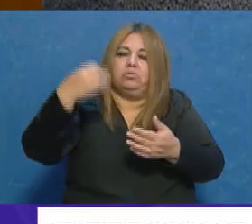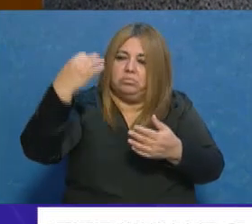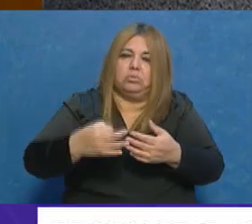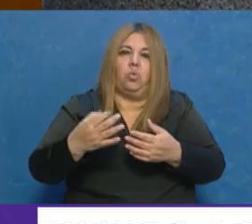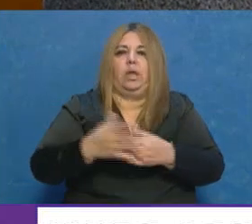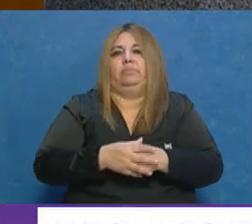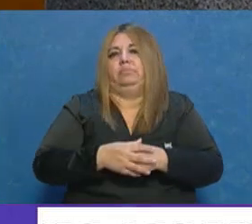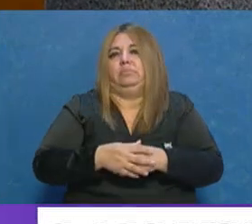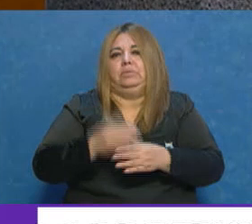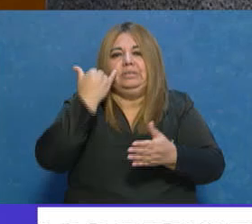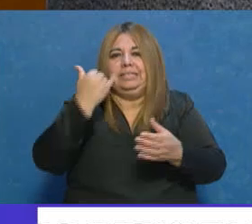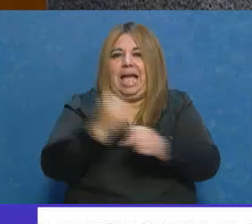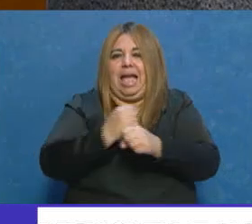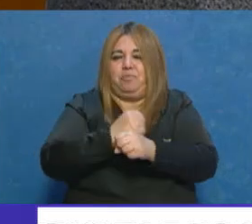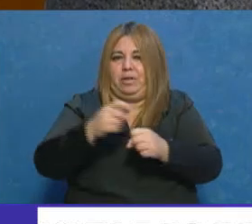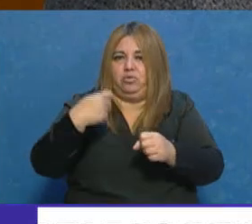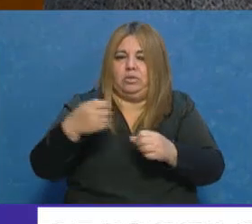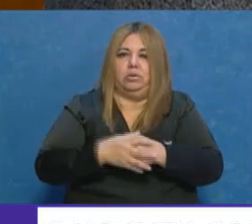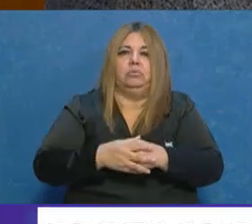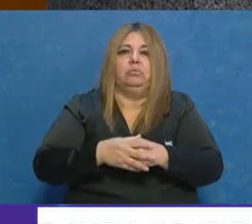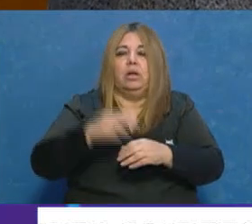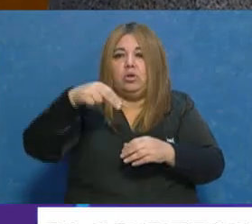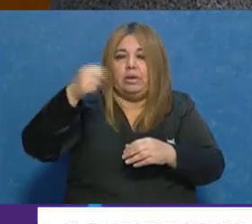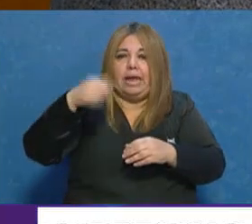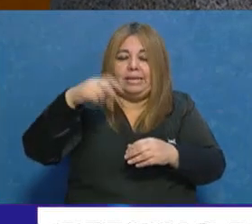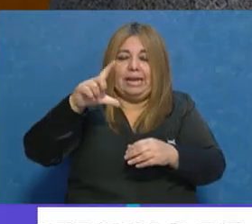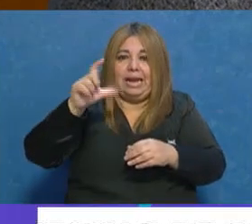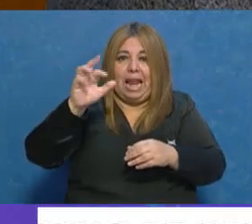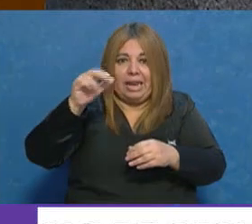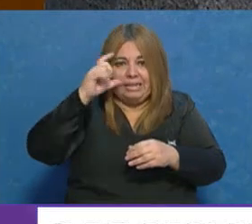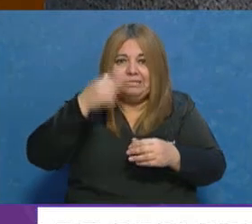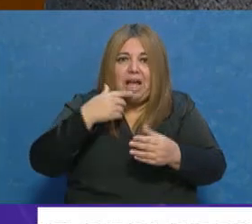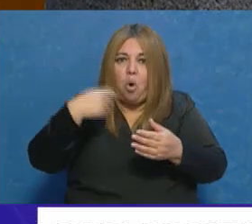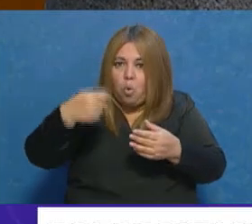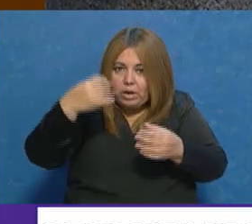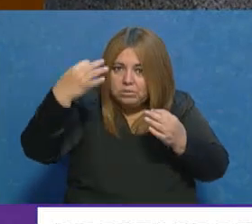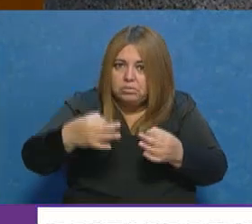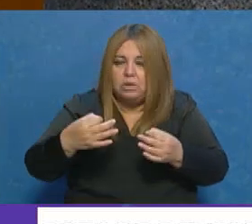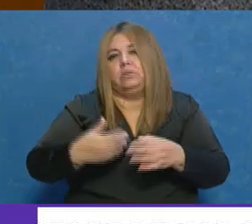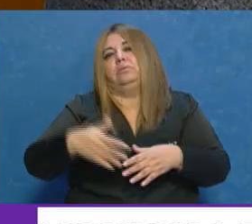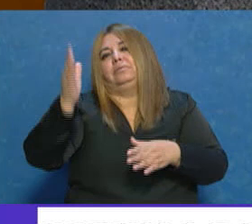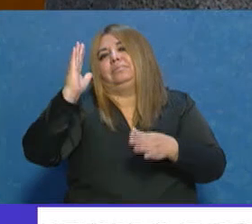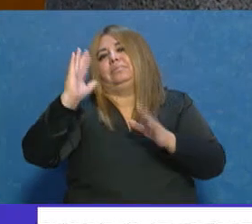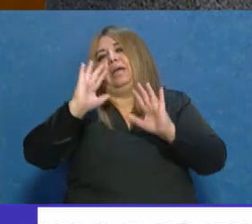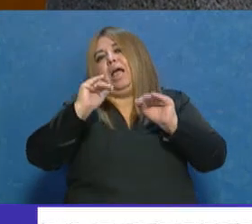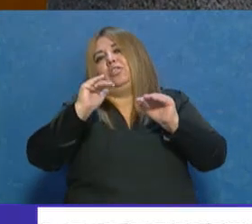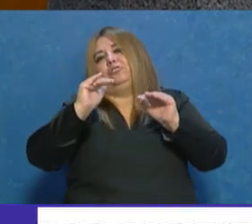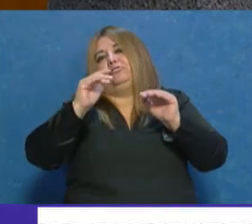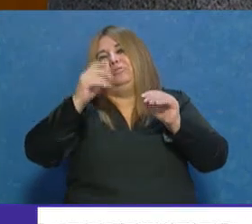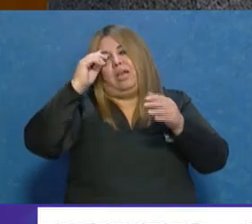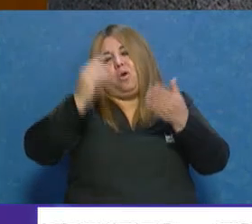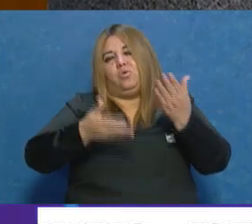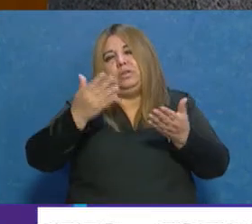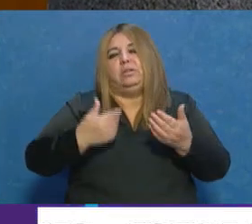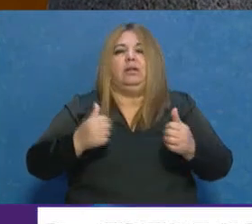que se concrete esto, Nanclares entonces dejará el Palacio de Justicia Provincial, irá a descansar y llegará a ese lugar una